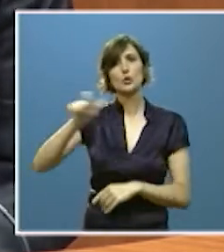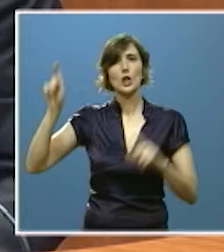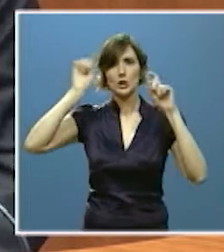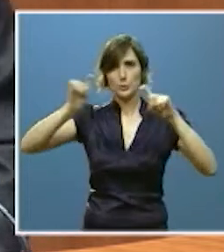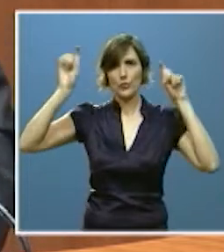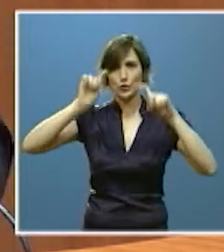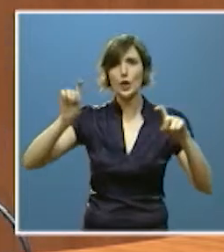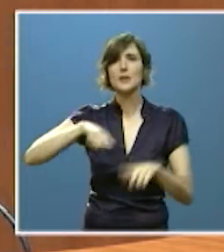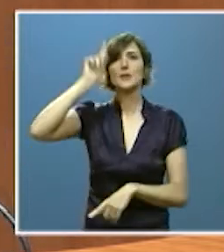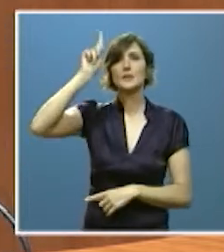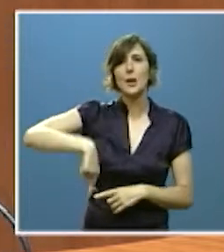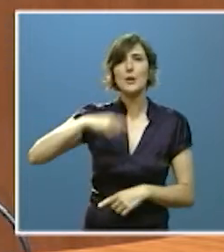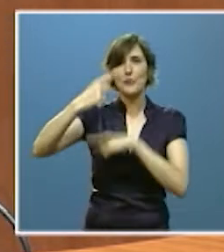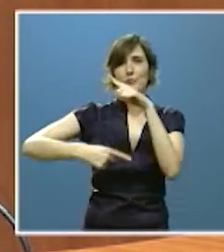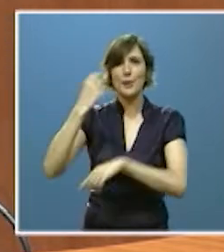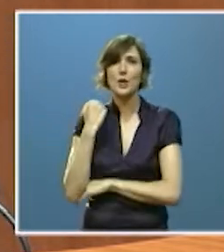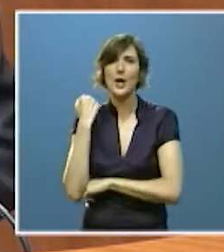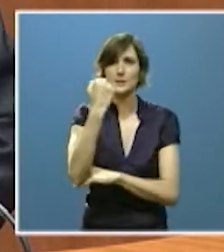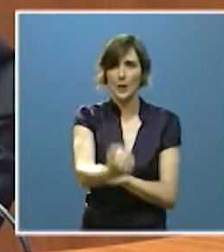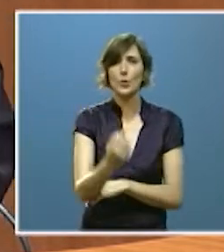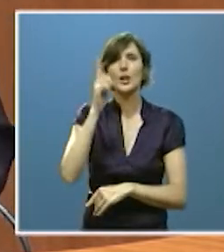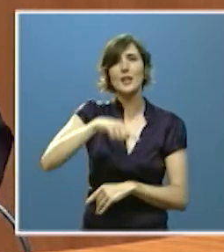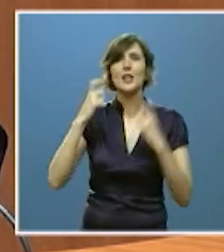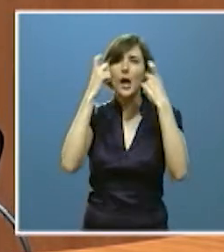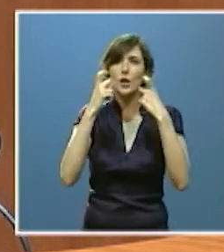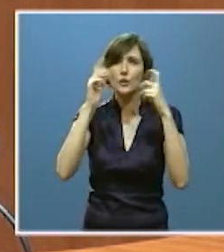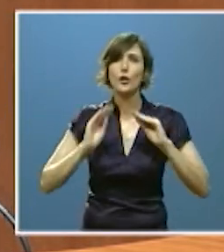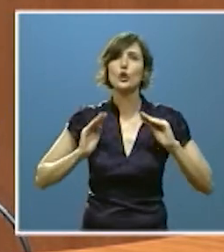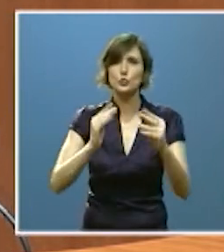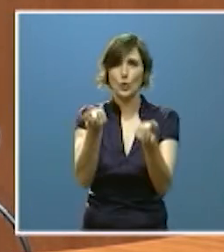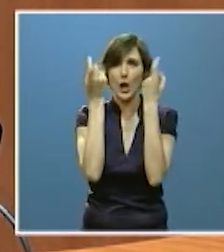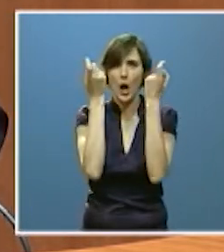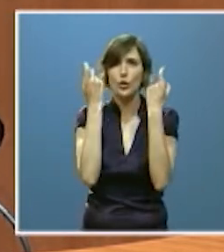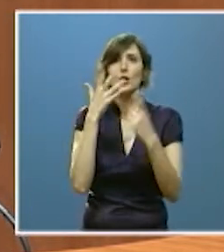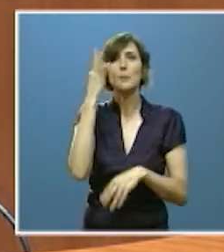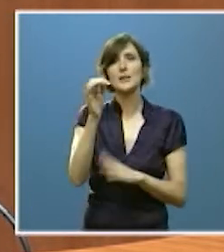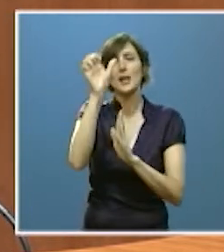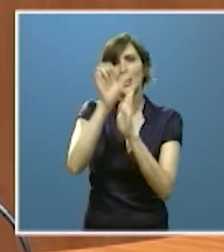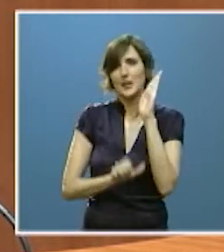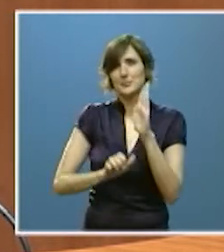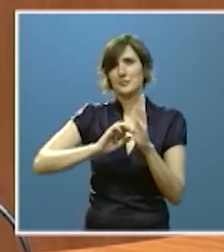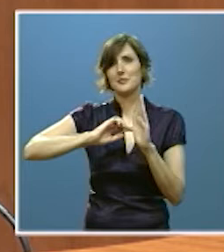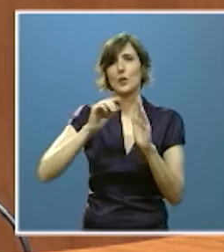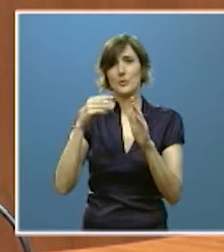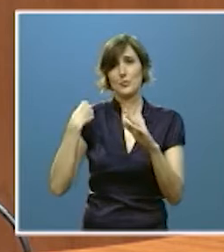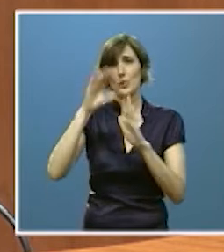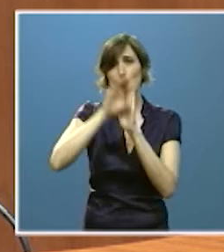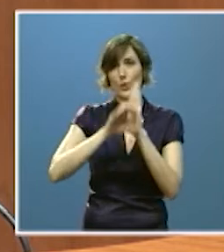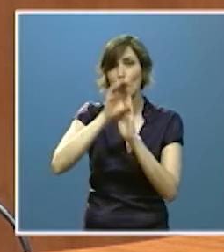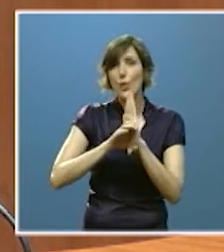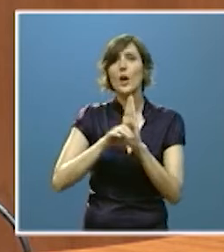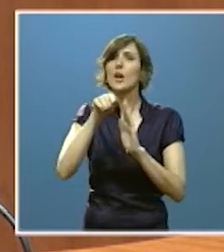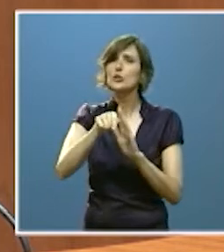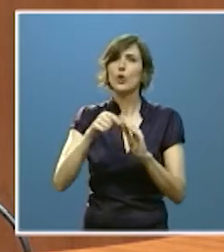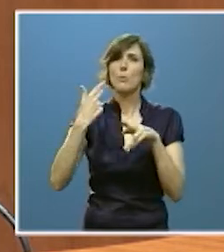a la implicación de las familias al esfuerzo de los alumnos a un exigente modelo curricular y a una política educativa que ha tenido